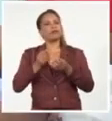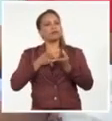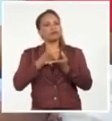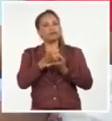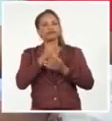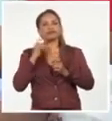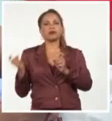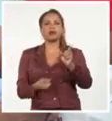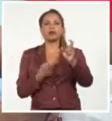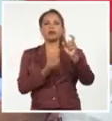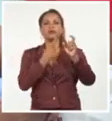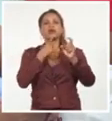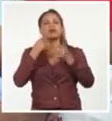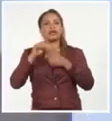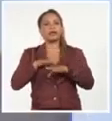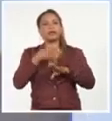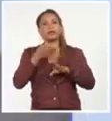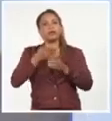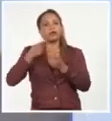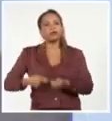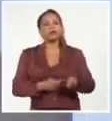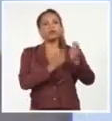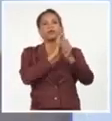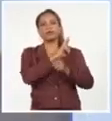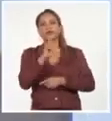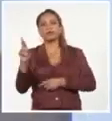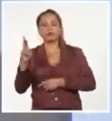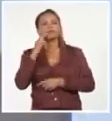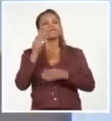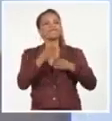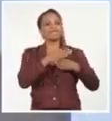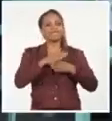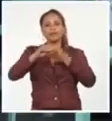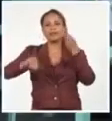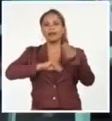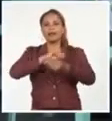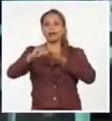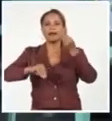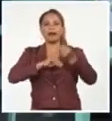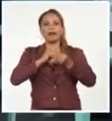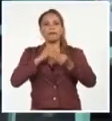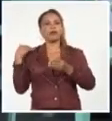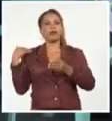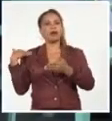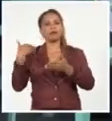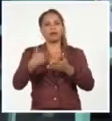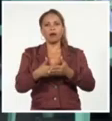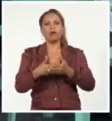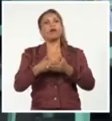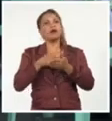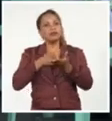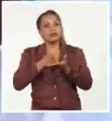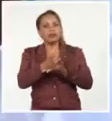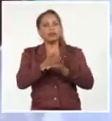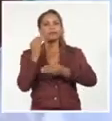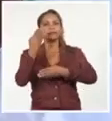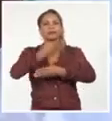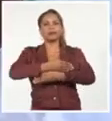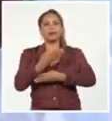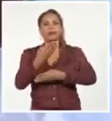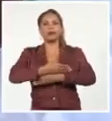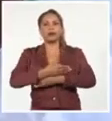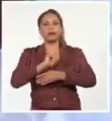que precedió al triunfo de una revolución que significó profundos cambios y que ha sido permanentemente asediada por el bloqueo,